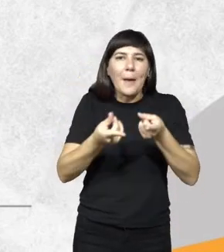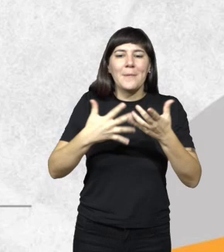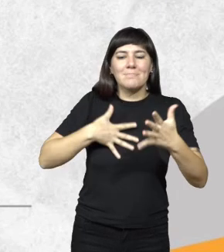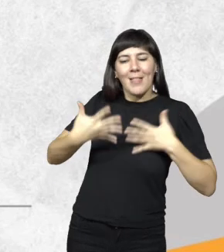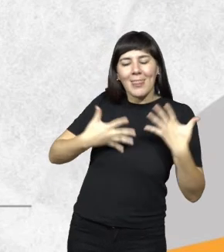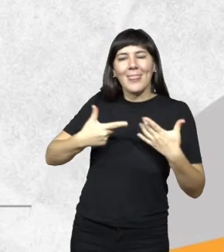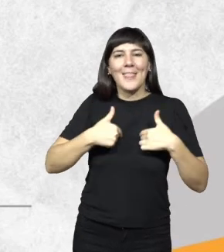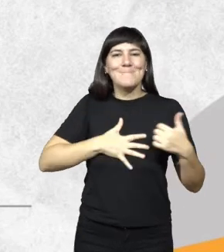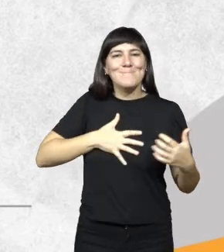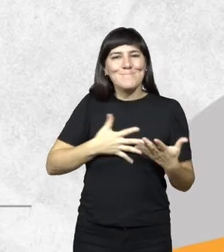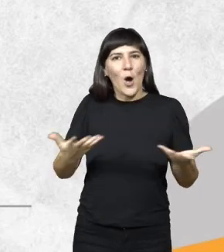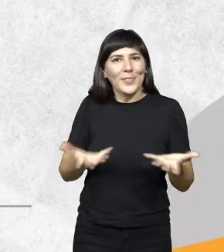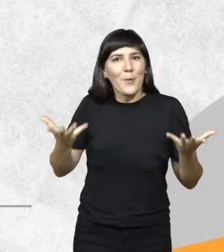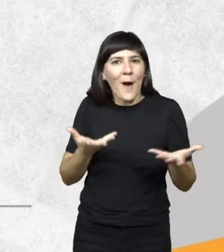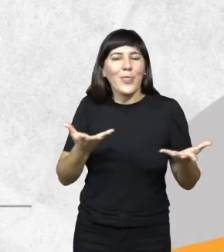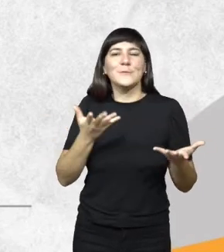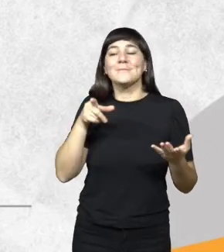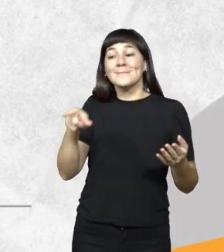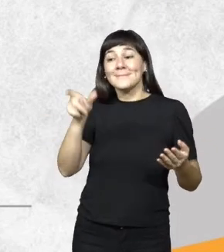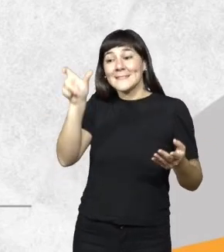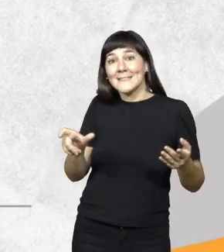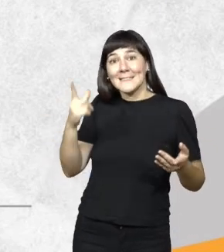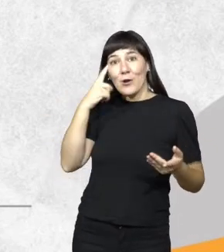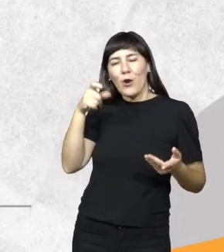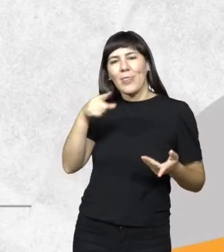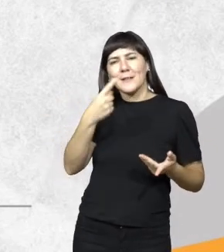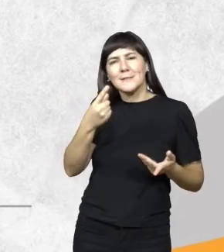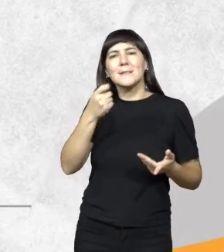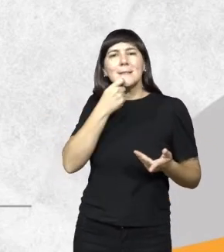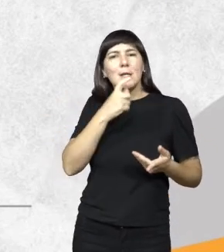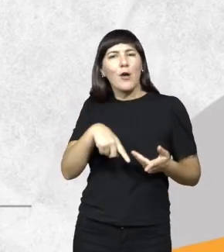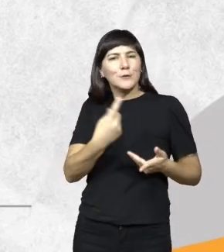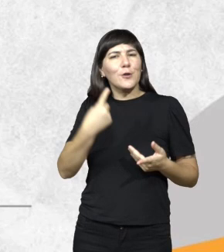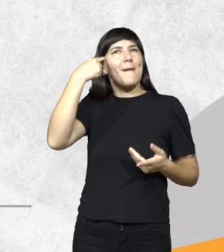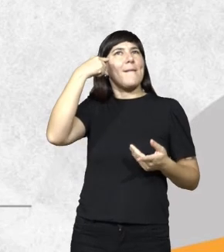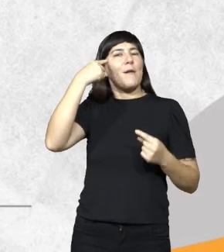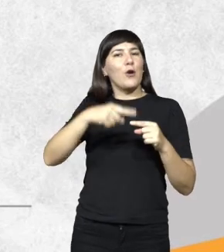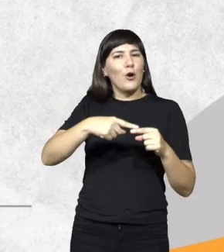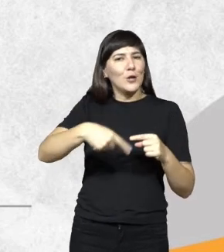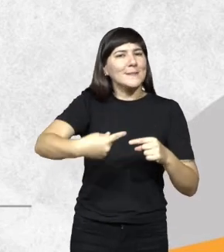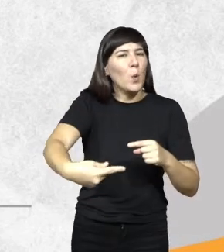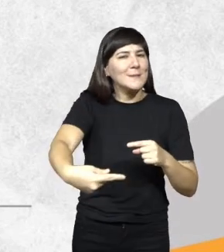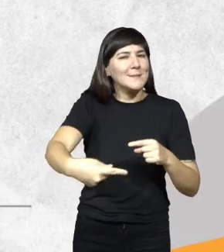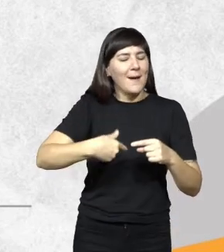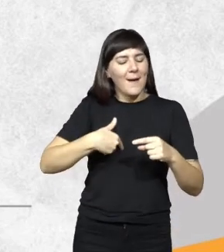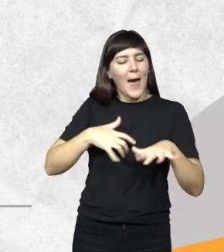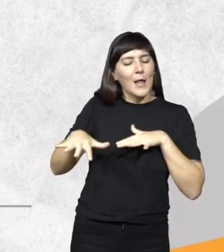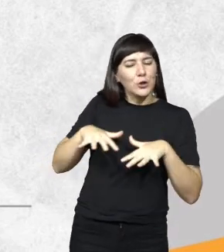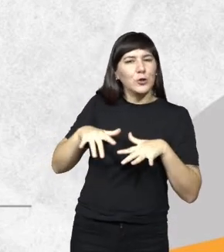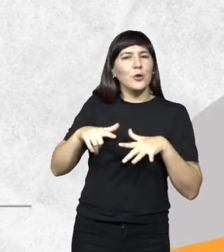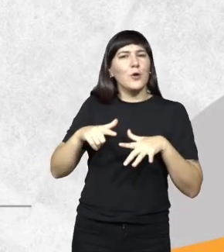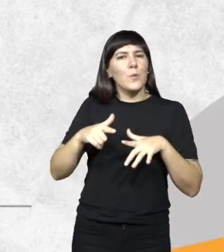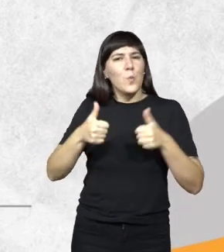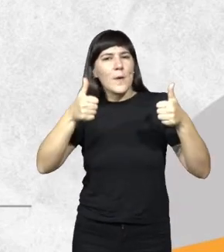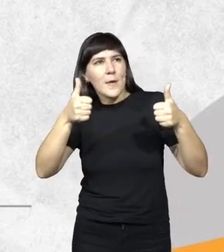motivados. Él decía, si nosotros tenemos en cuenta la consecuencia que va a tener nuestro acto, si es buena o no,